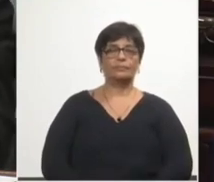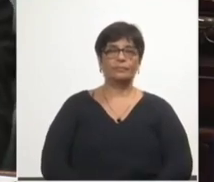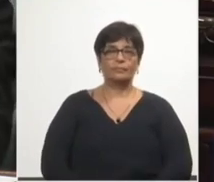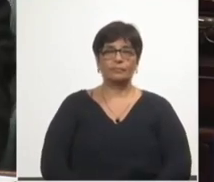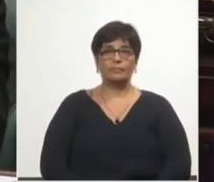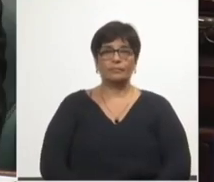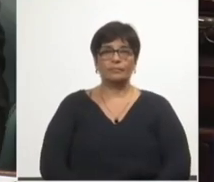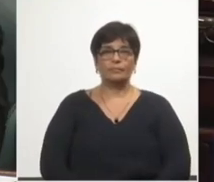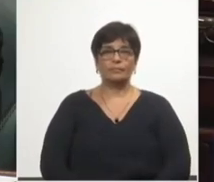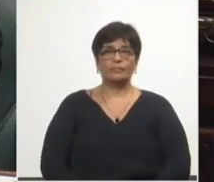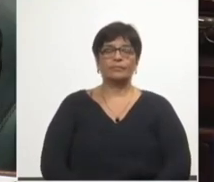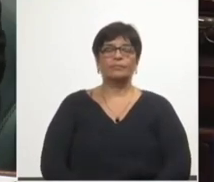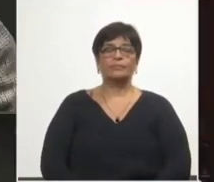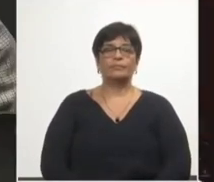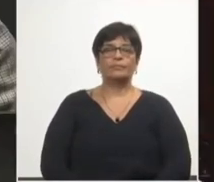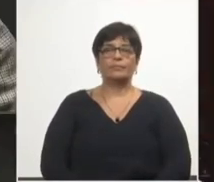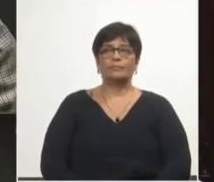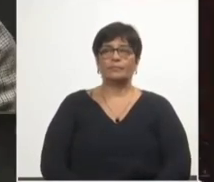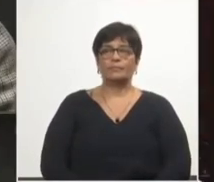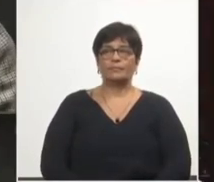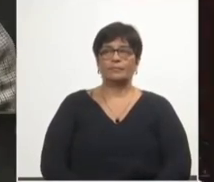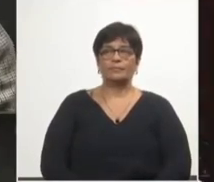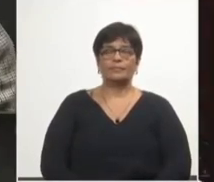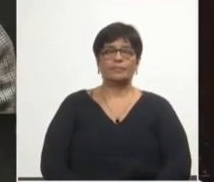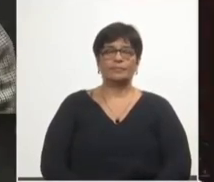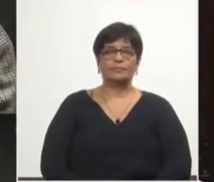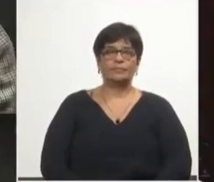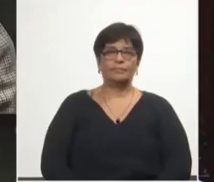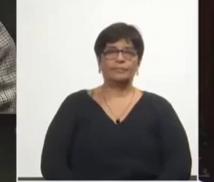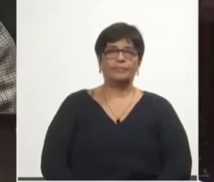La hora del Senador Vargas, así que vamos a votar.